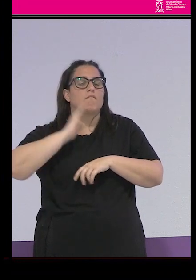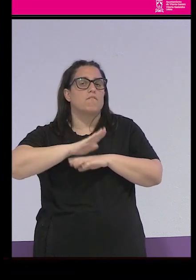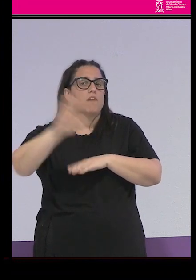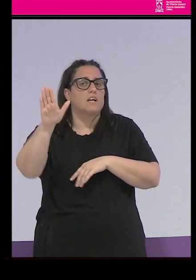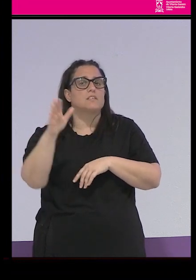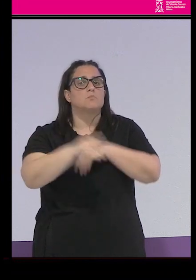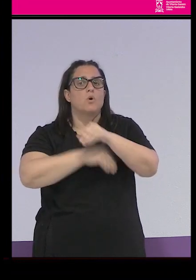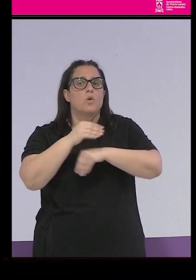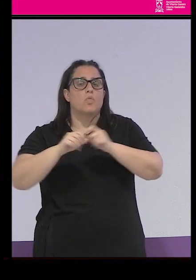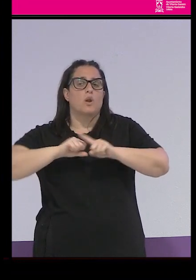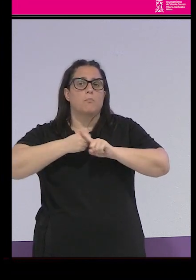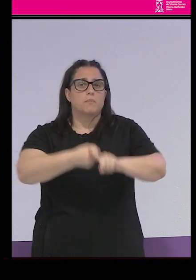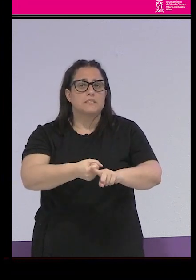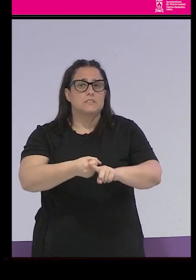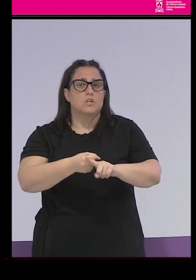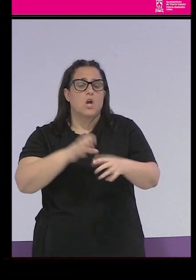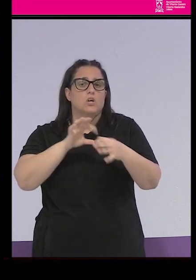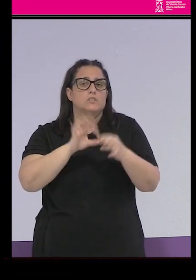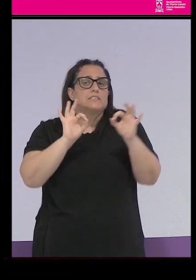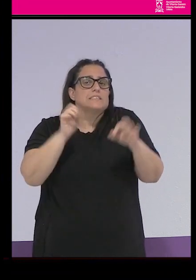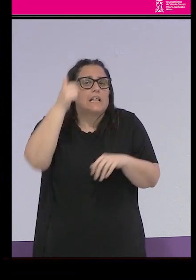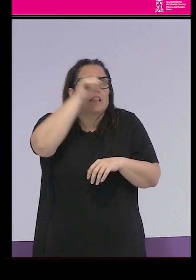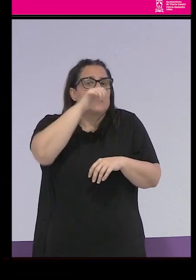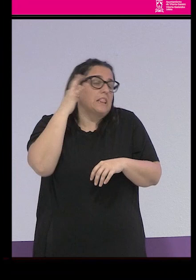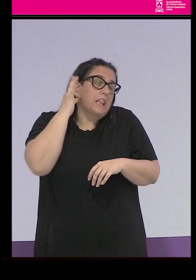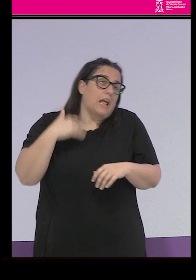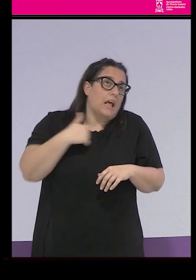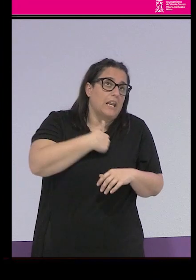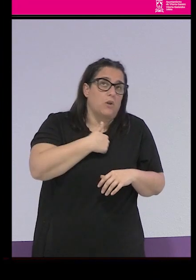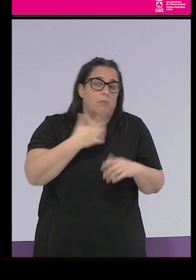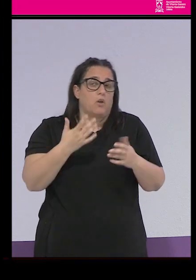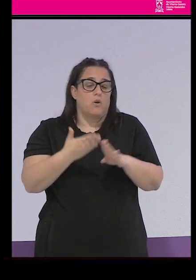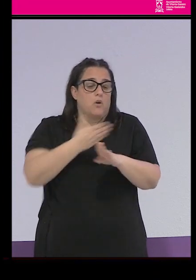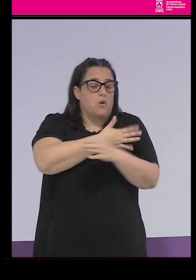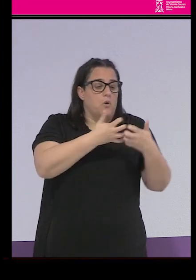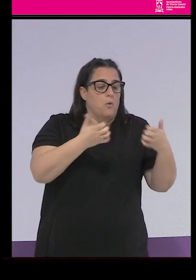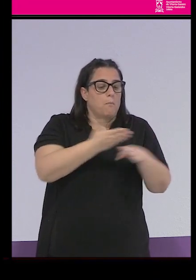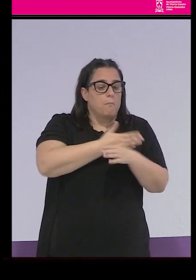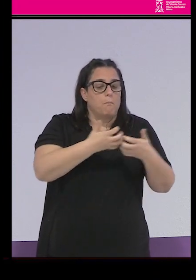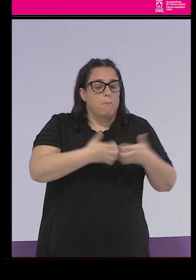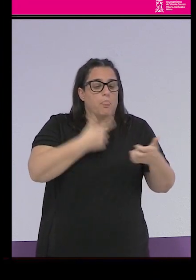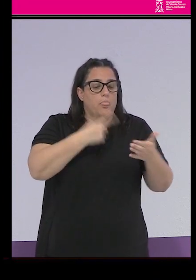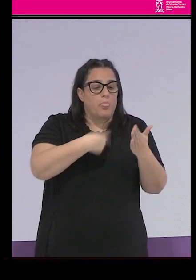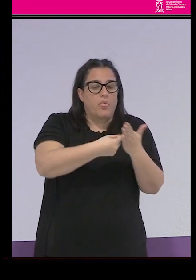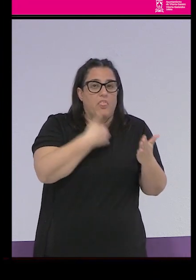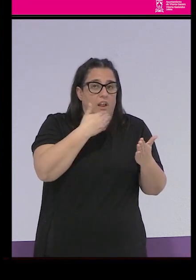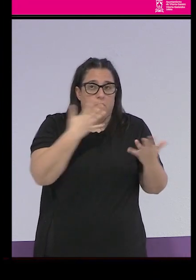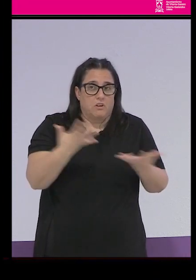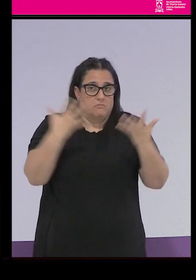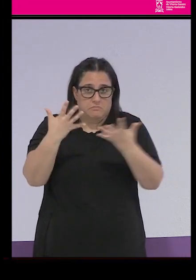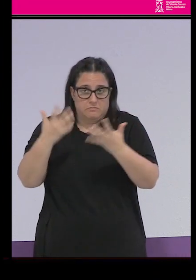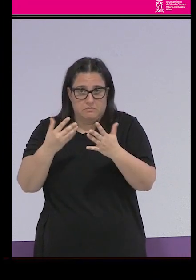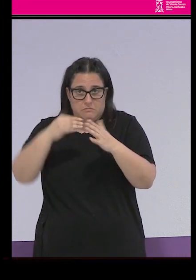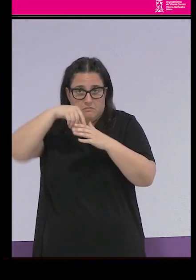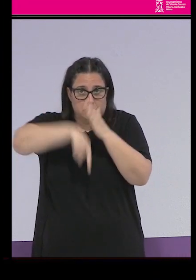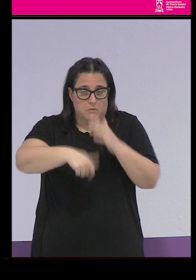en clave de género pero lo ponen en el preámbulo y ahí se queda la cosa entonces bueno que sepáis y que le pongáis